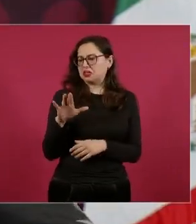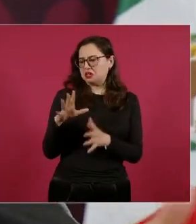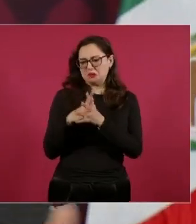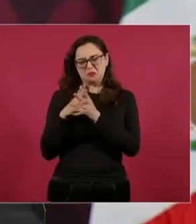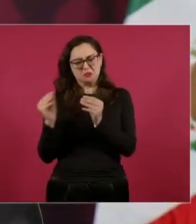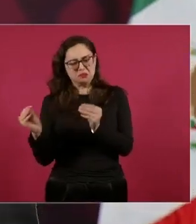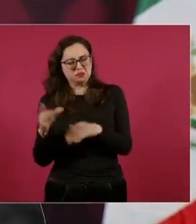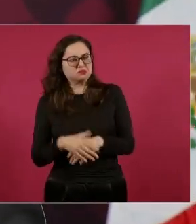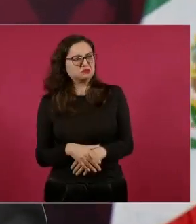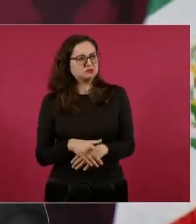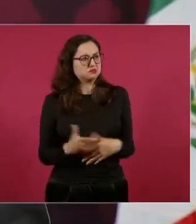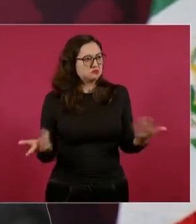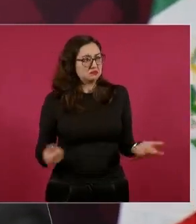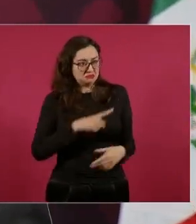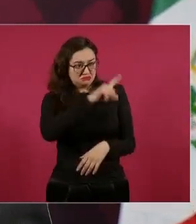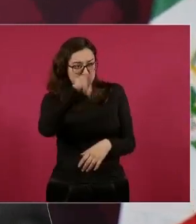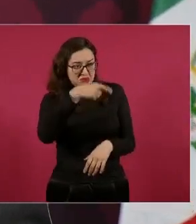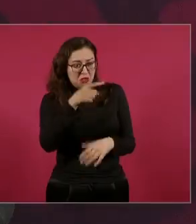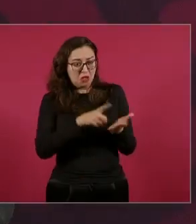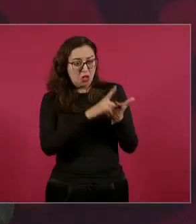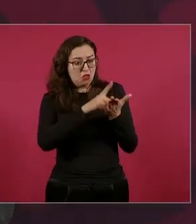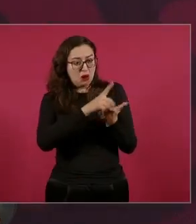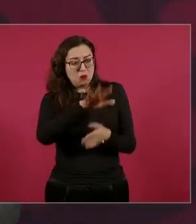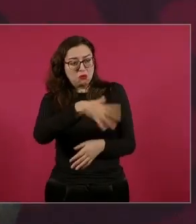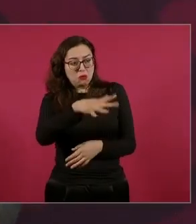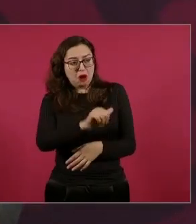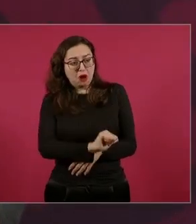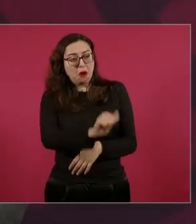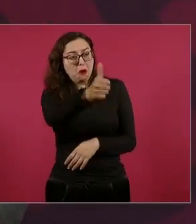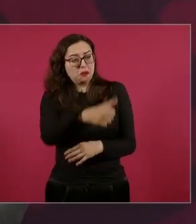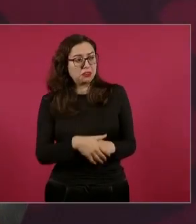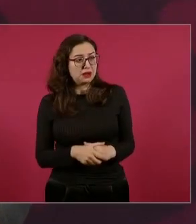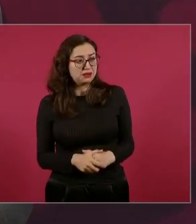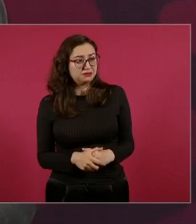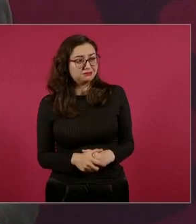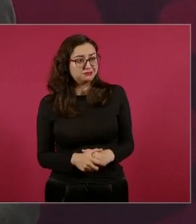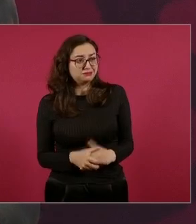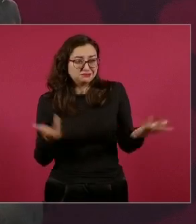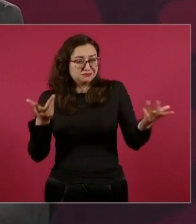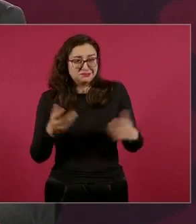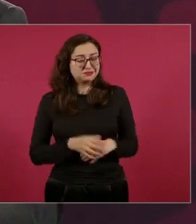droga. Y si hay esa soledad,